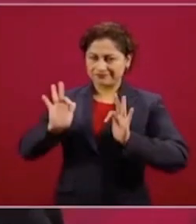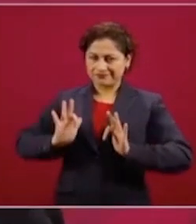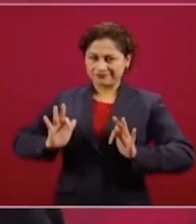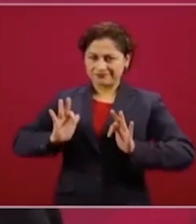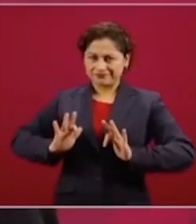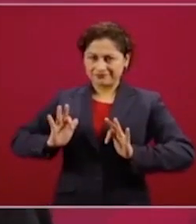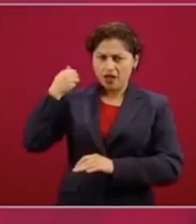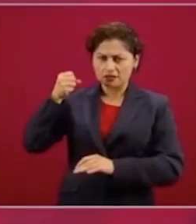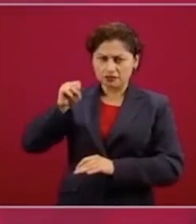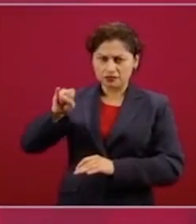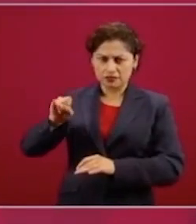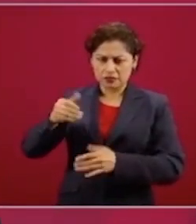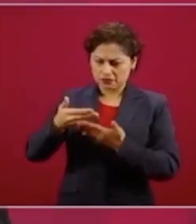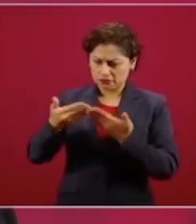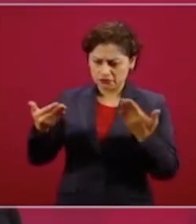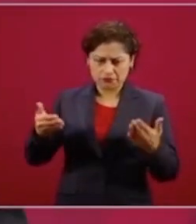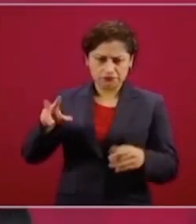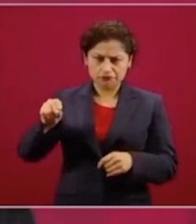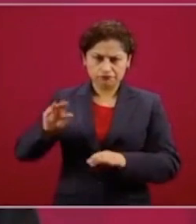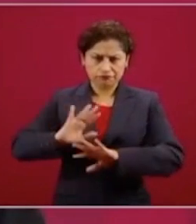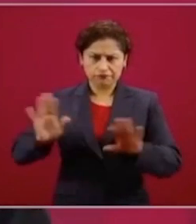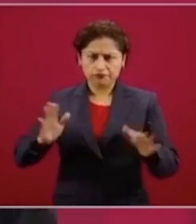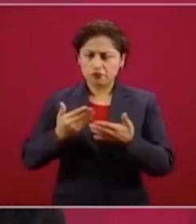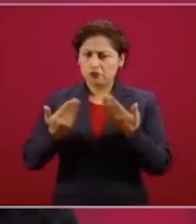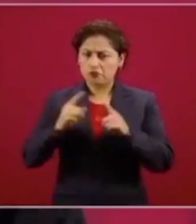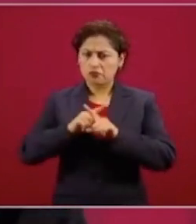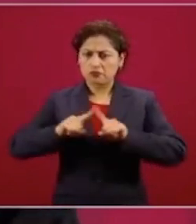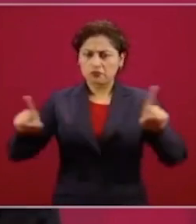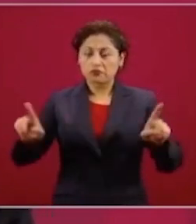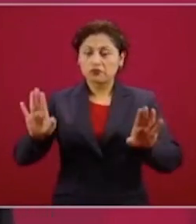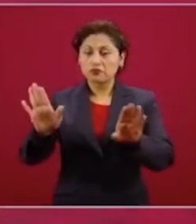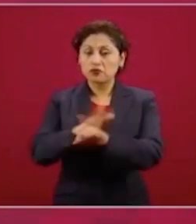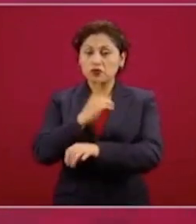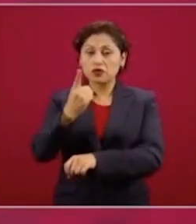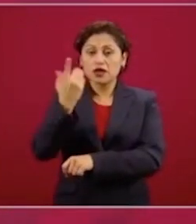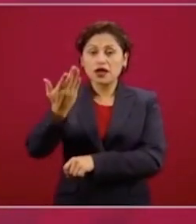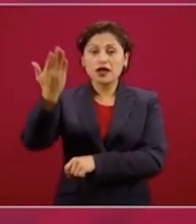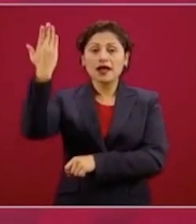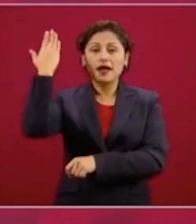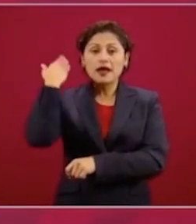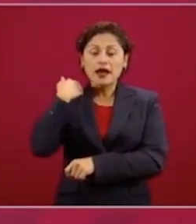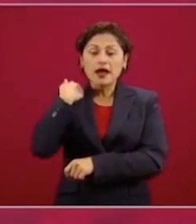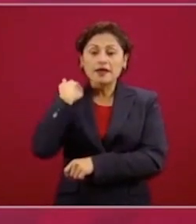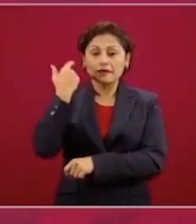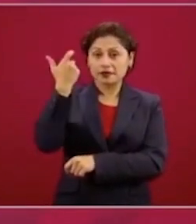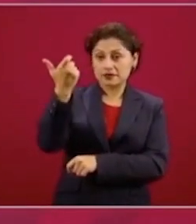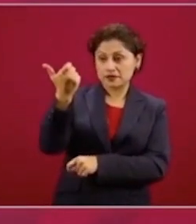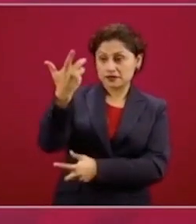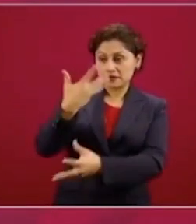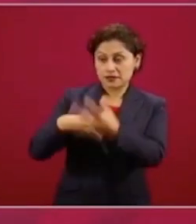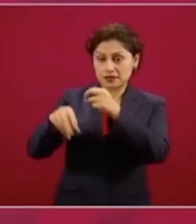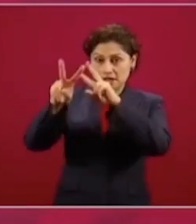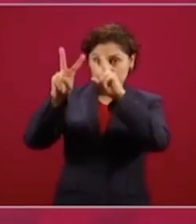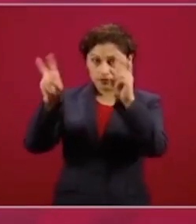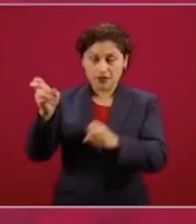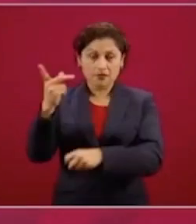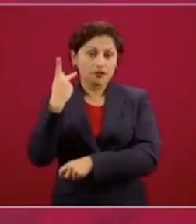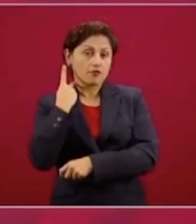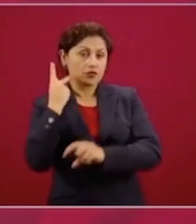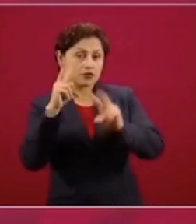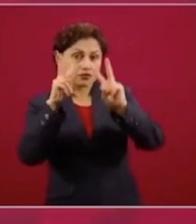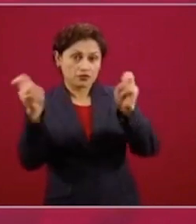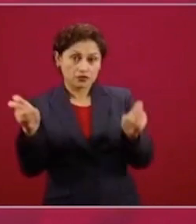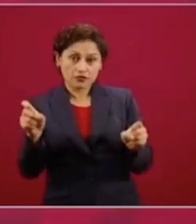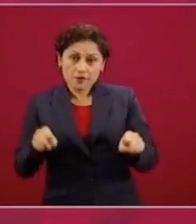Antes el Poder Económico y el Poder Político eran lo mismo, se